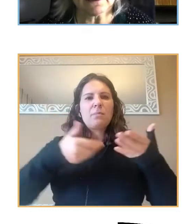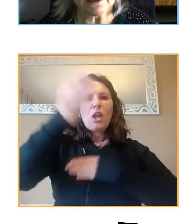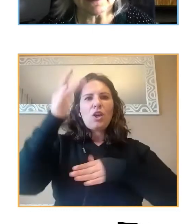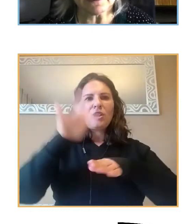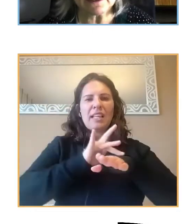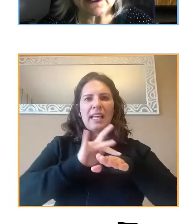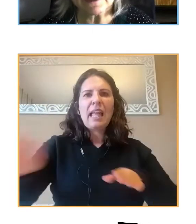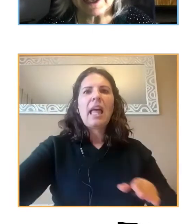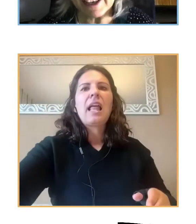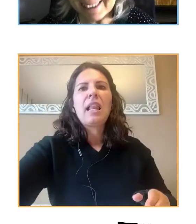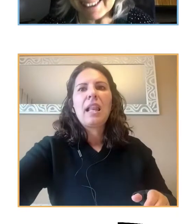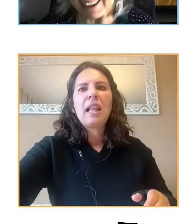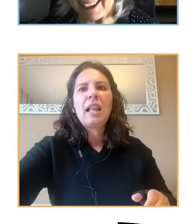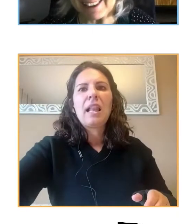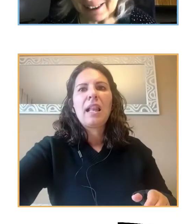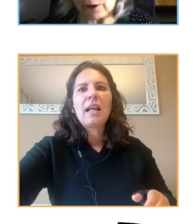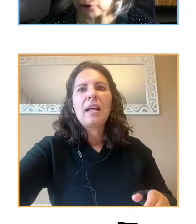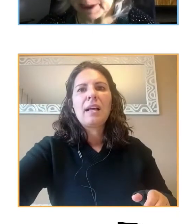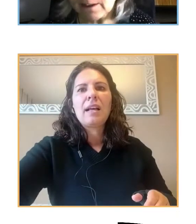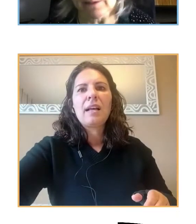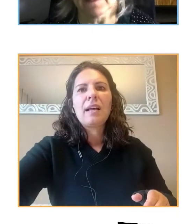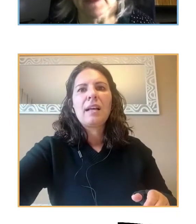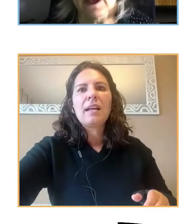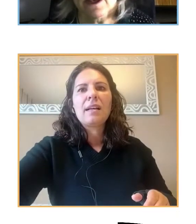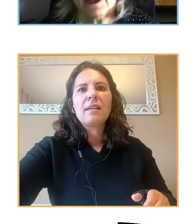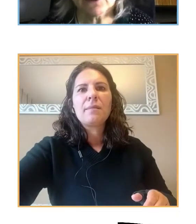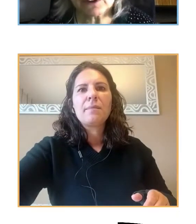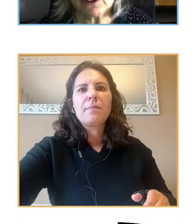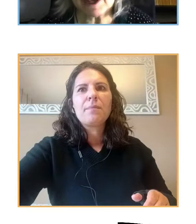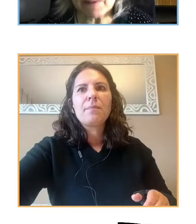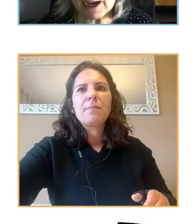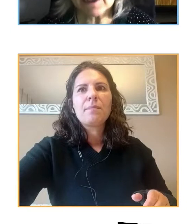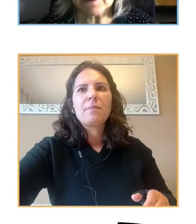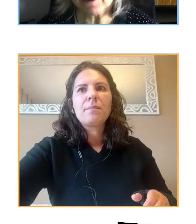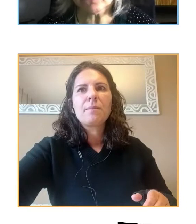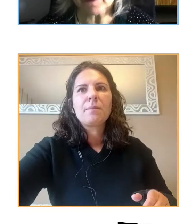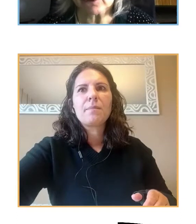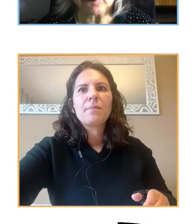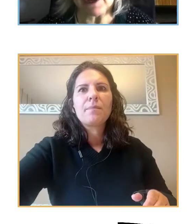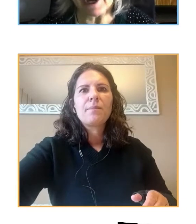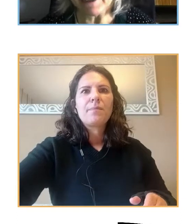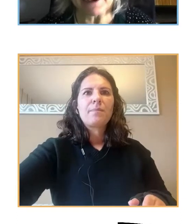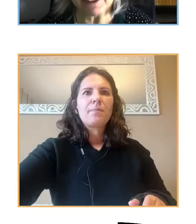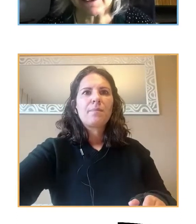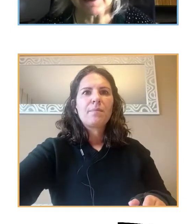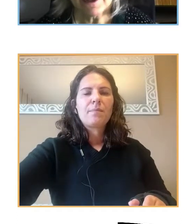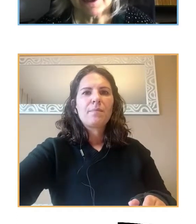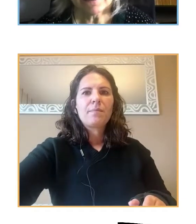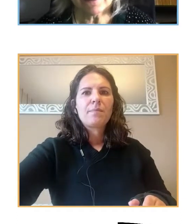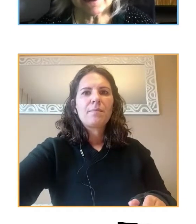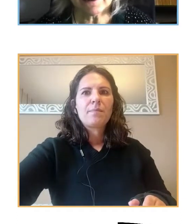en la televisión. ¿Esta es la realidad de los jóvenes? Esto ha sido la imagen que hemos visto a través